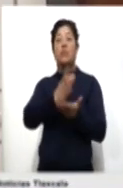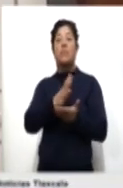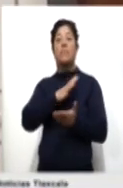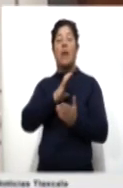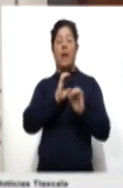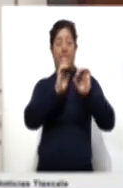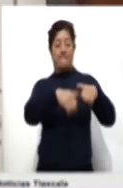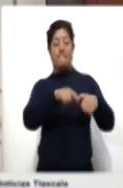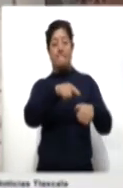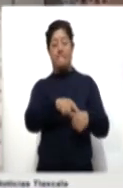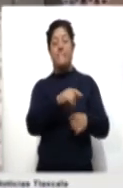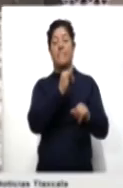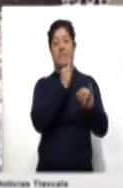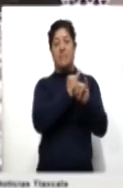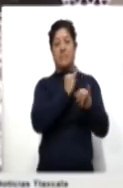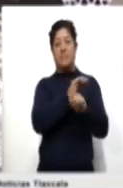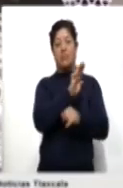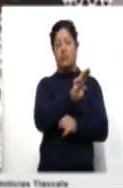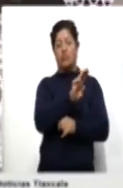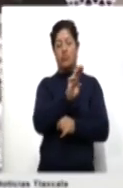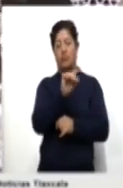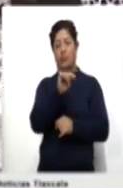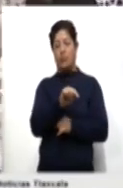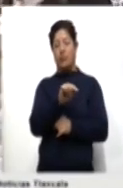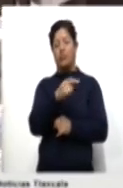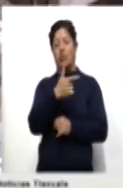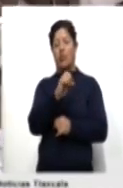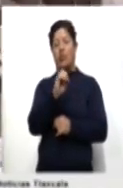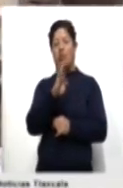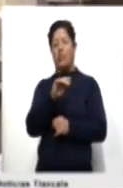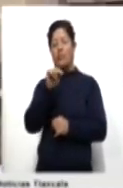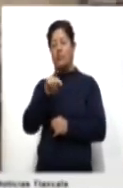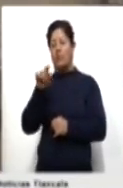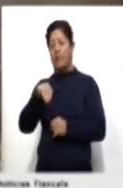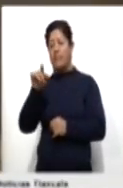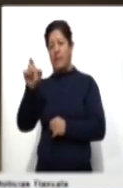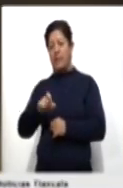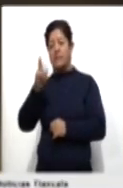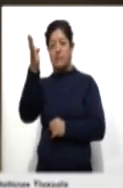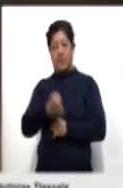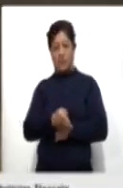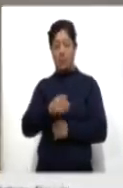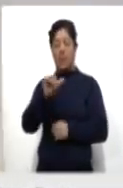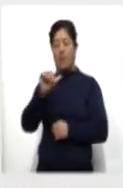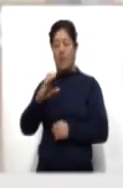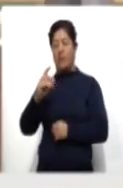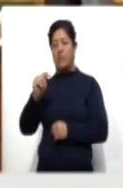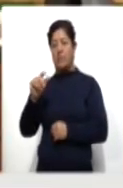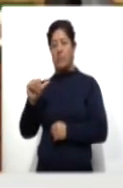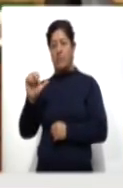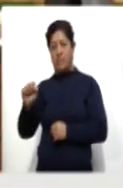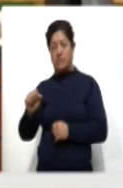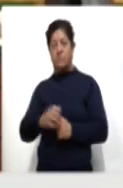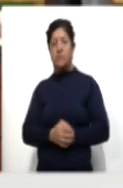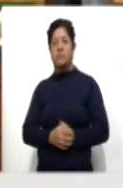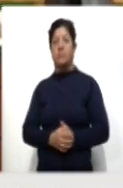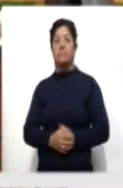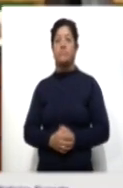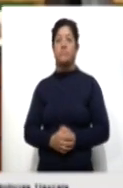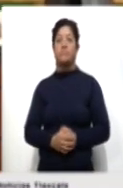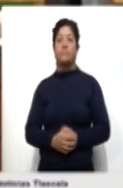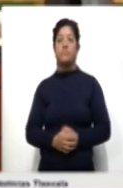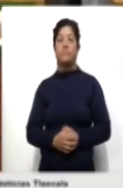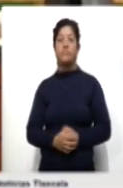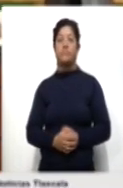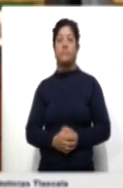que ingresar a la página de internet www.gob.mx-actas. Entrar a la página